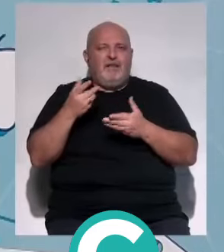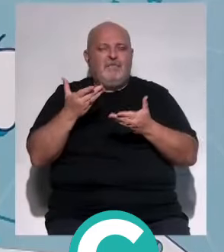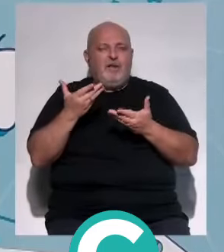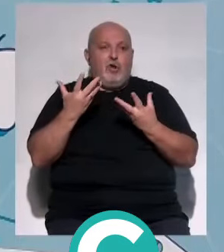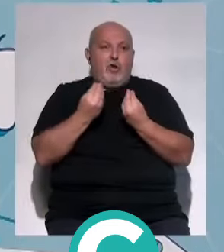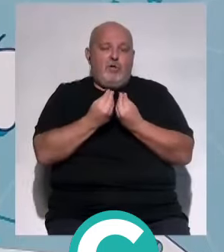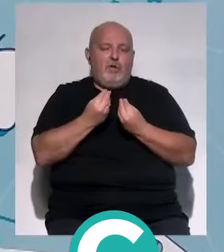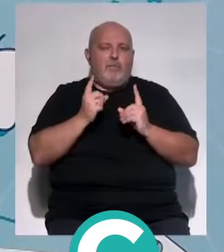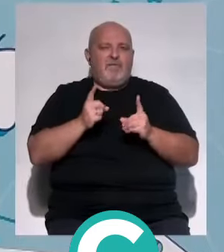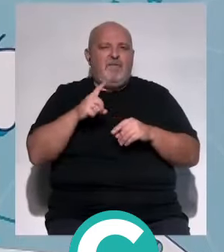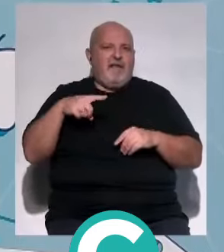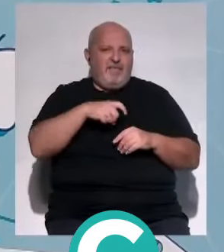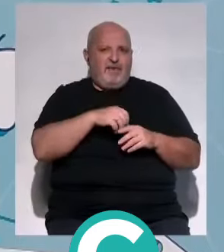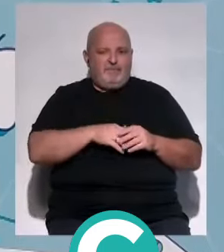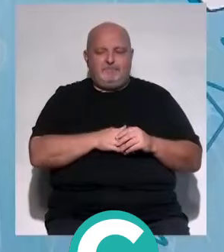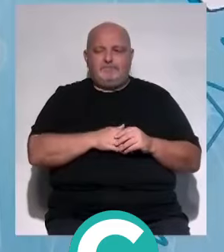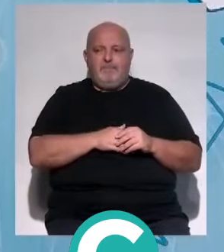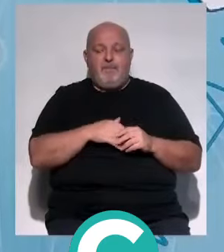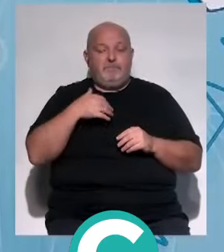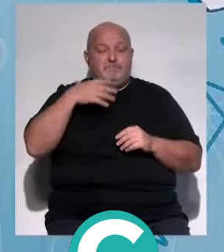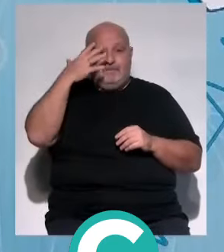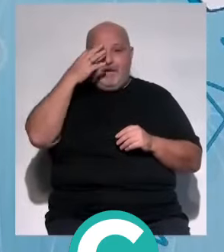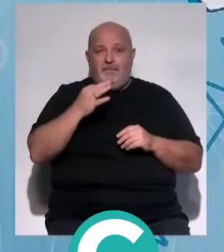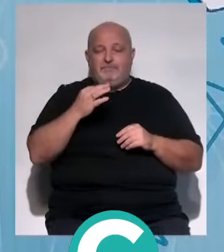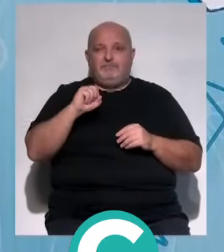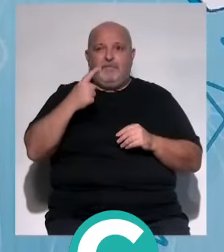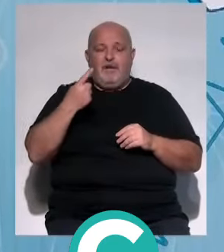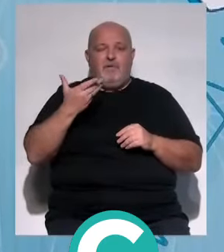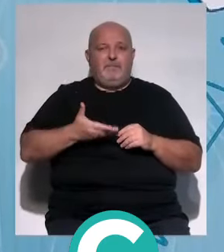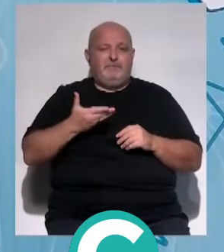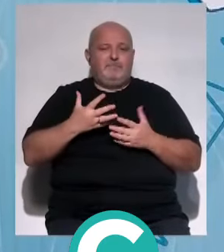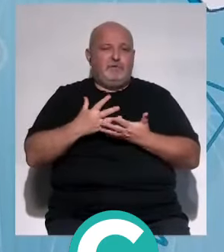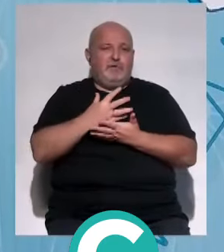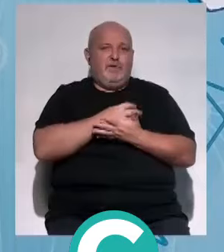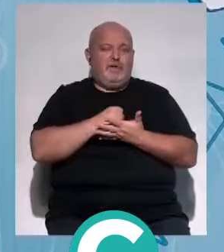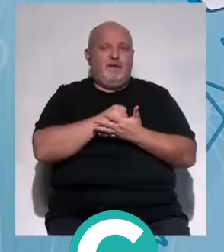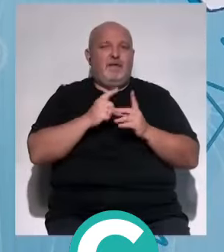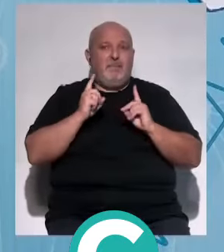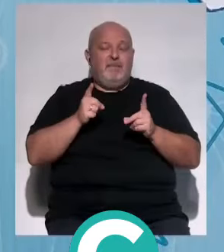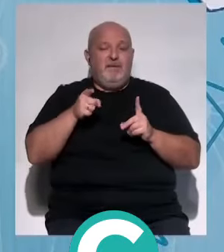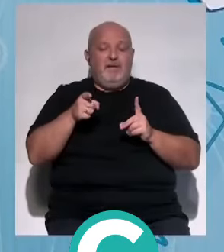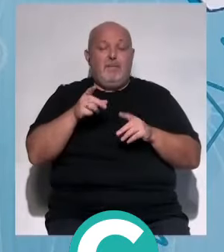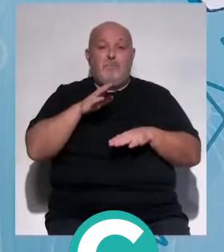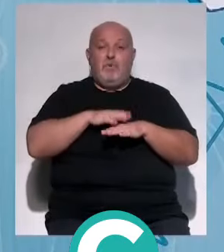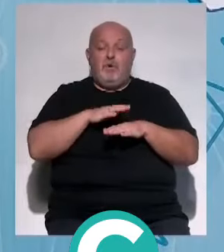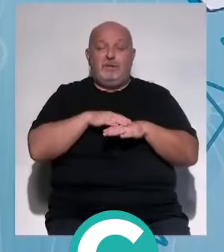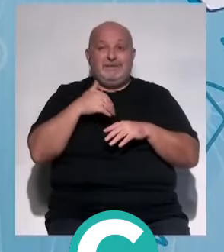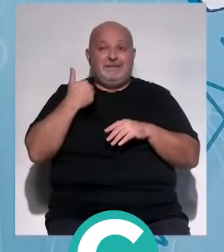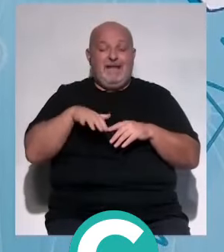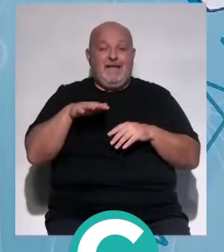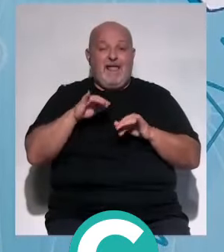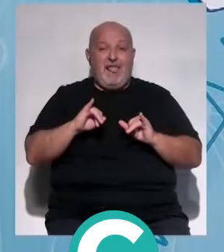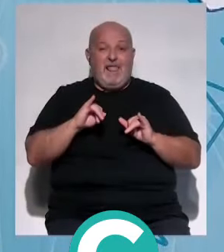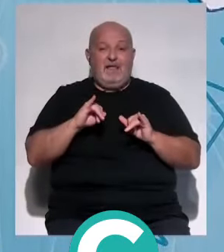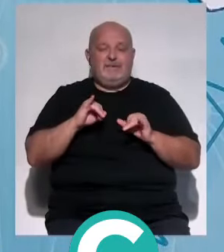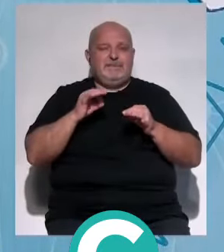a la prevención del cáncer? Yo creo que es la más importante de todas, es la prevención, porque una vez que ya lo